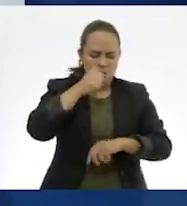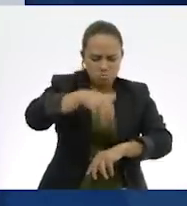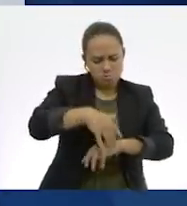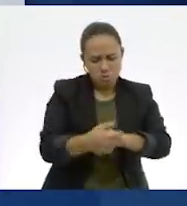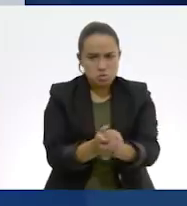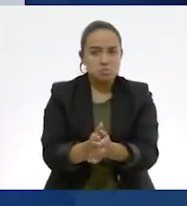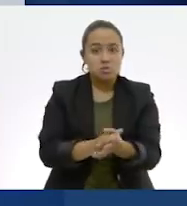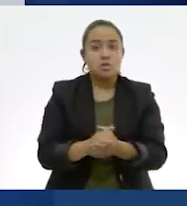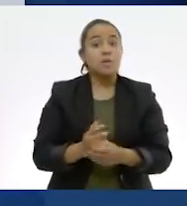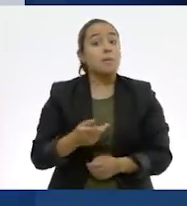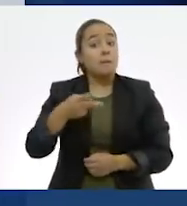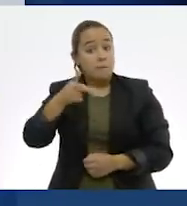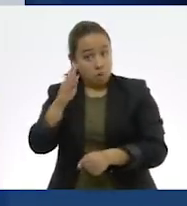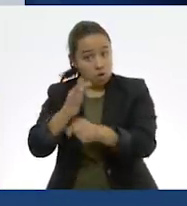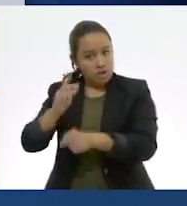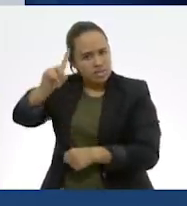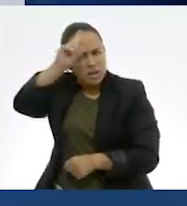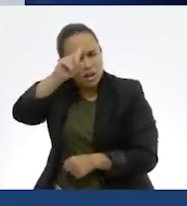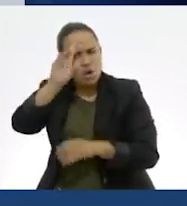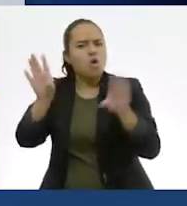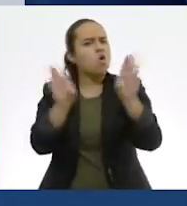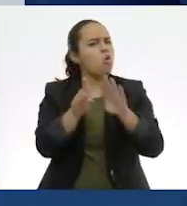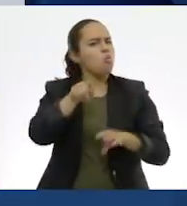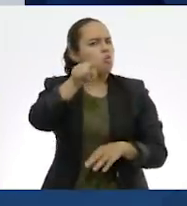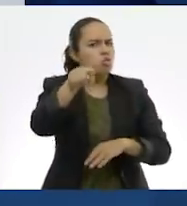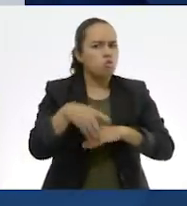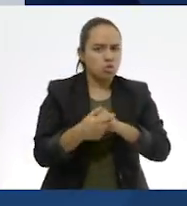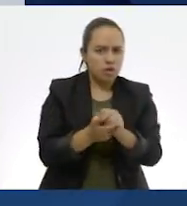Vamos a ver cómo hay que lavarnos las manos.